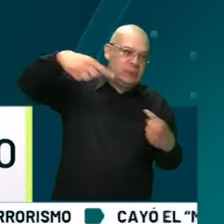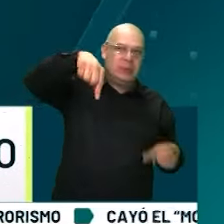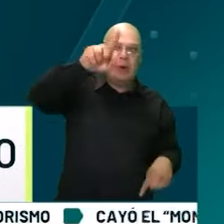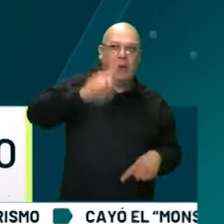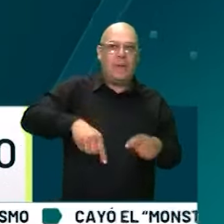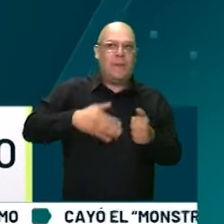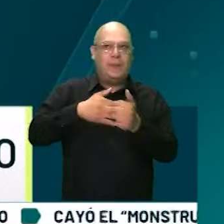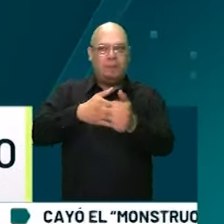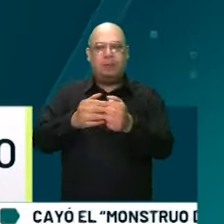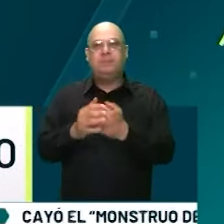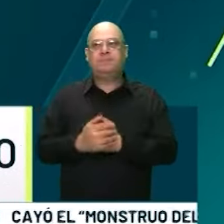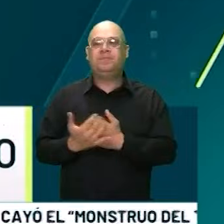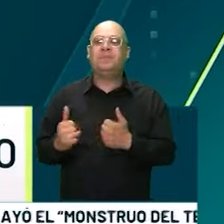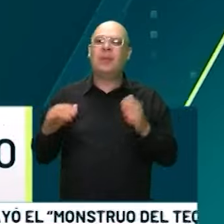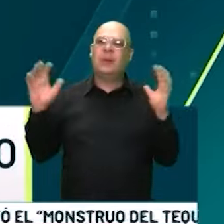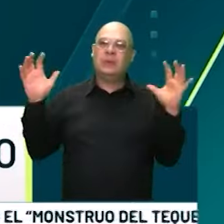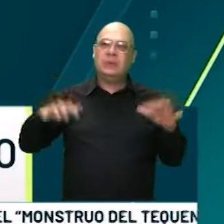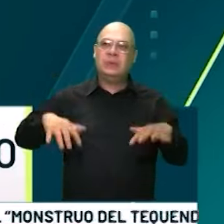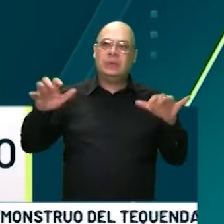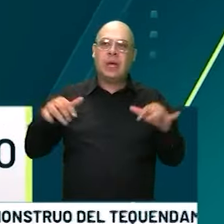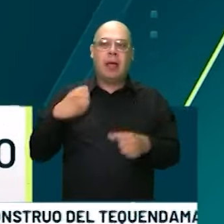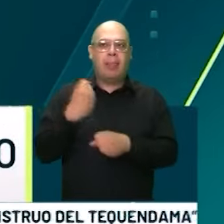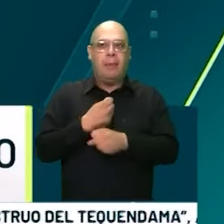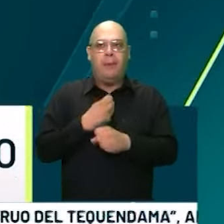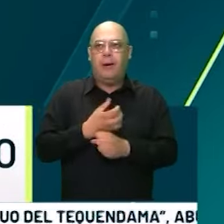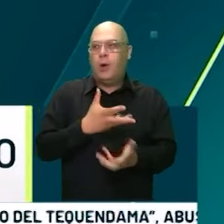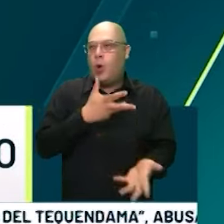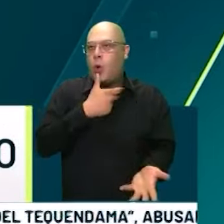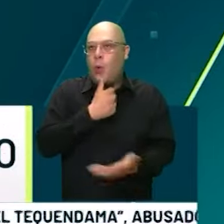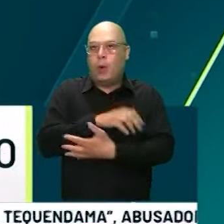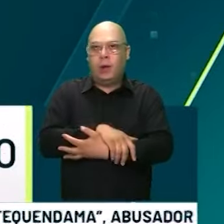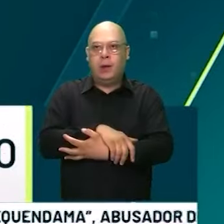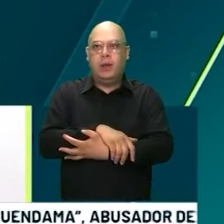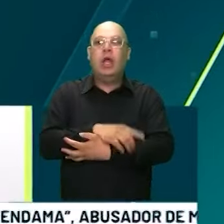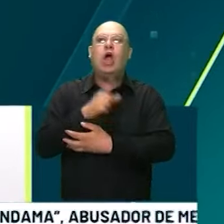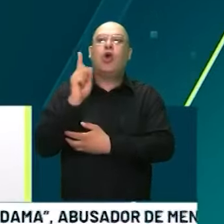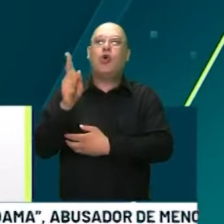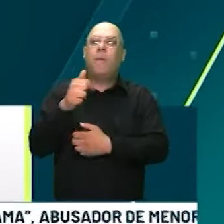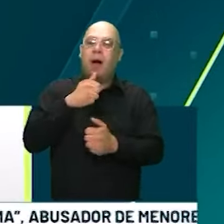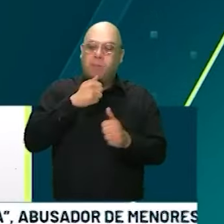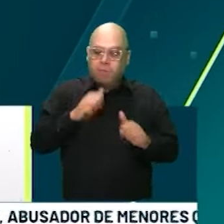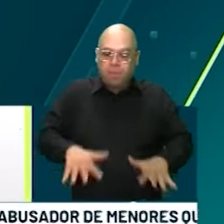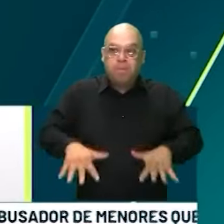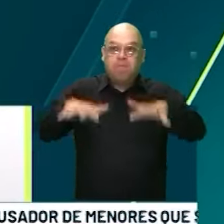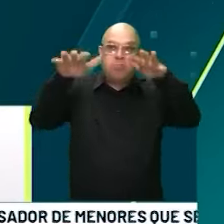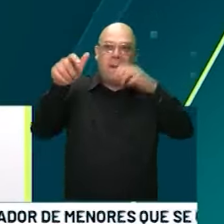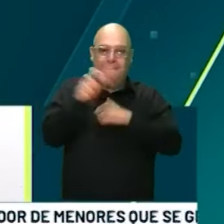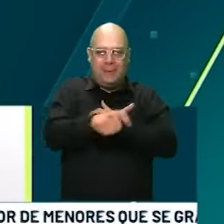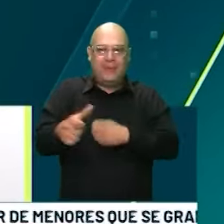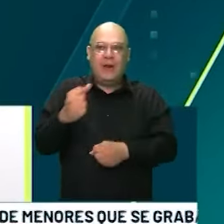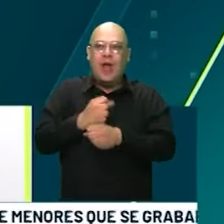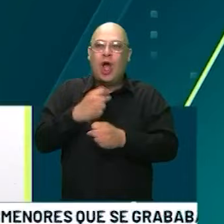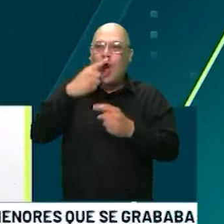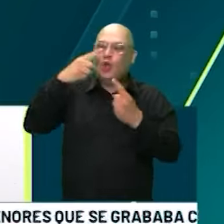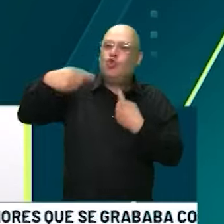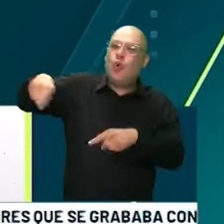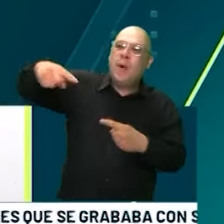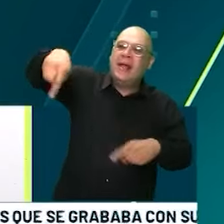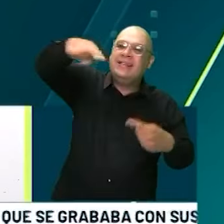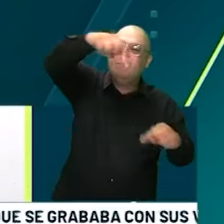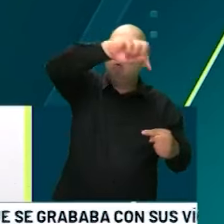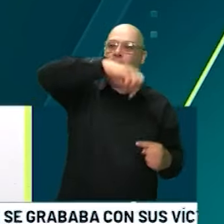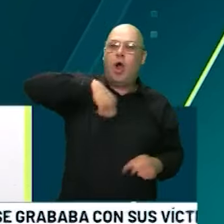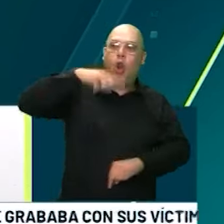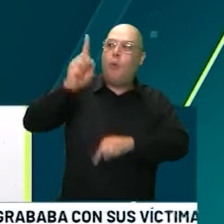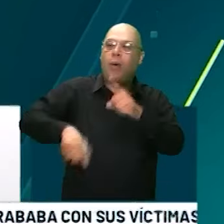invierno se viene una ola de desempleo. ¿Por qué? Porque detrás de que el río está crecido, las personas que trabajan con turismo no pueden trabajar porque el río está crecido,